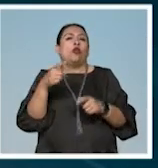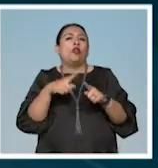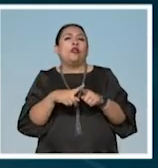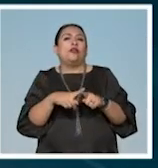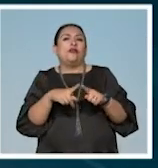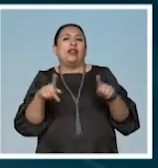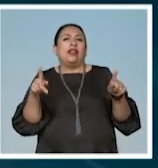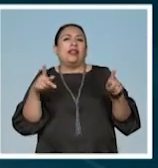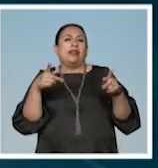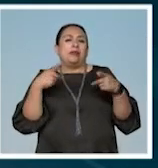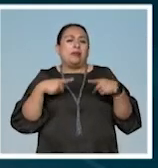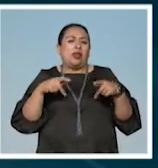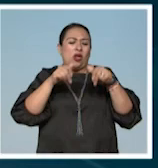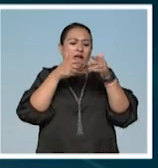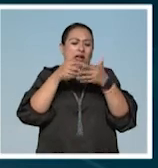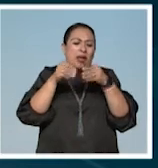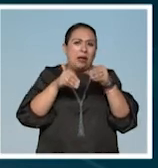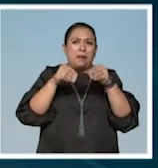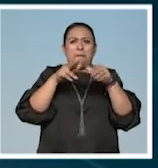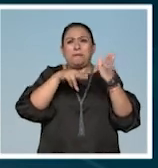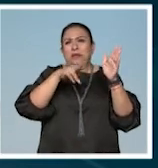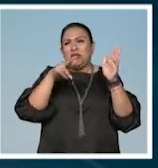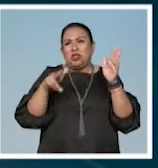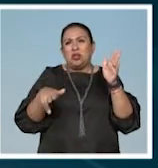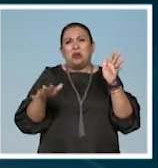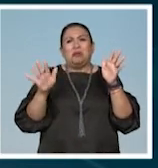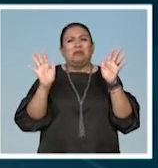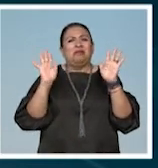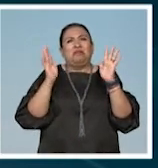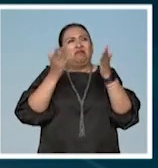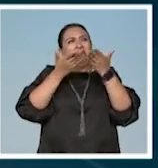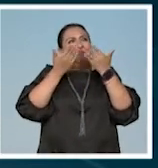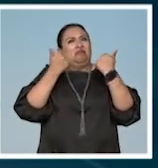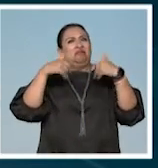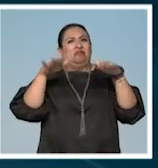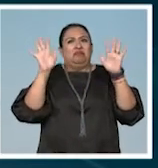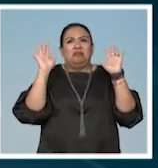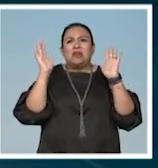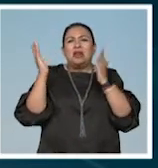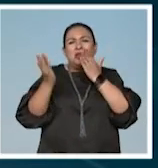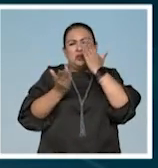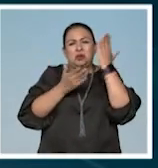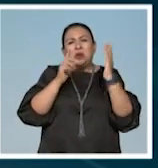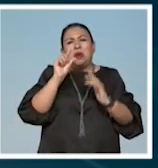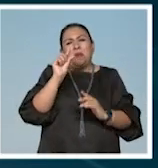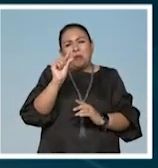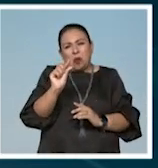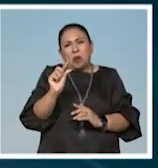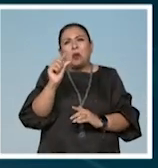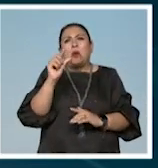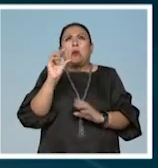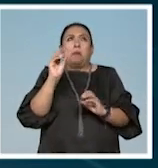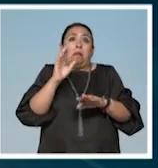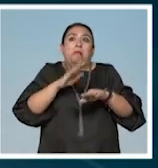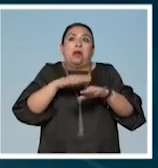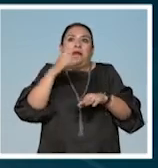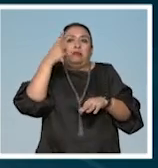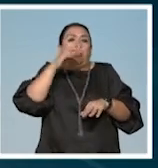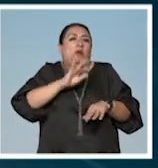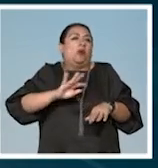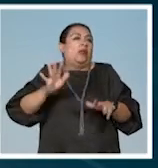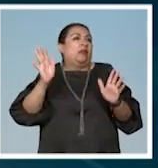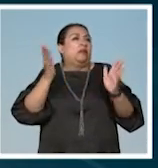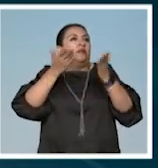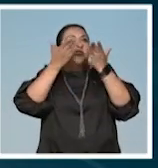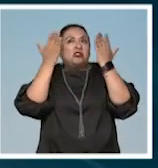un artesano, un pintor, haber estudiado un poco más para poder ser algo